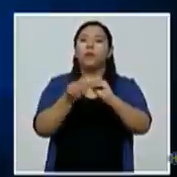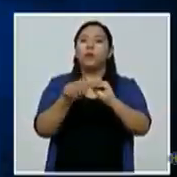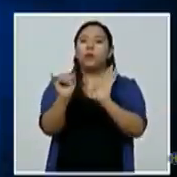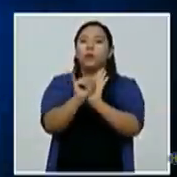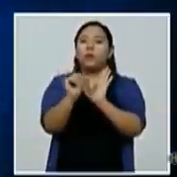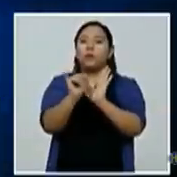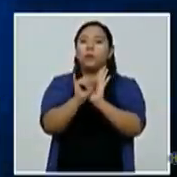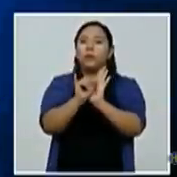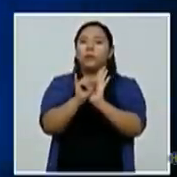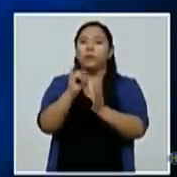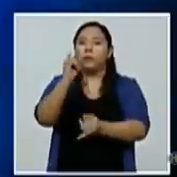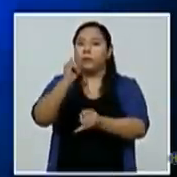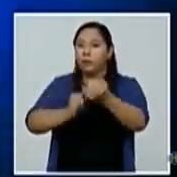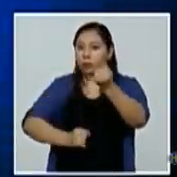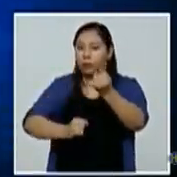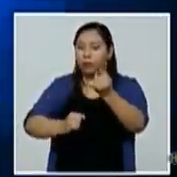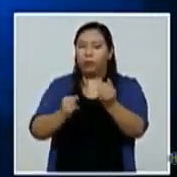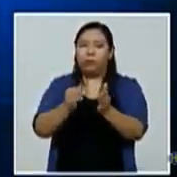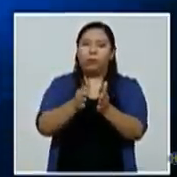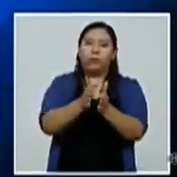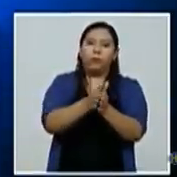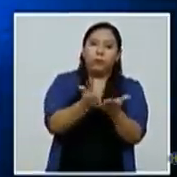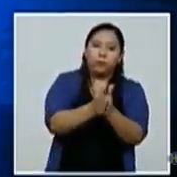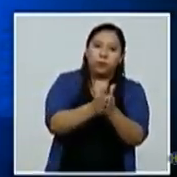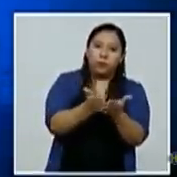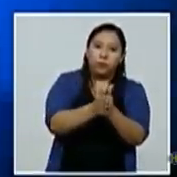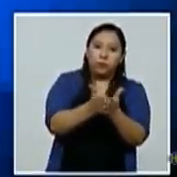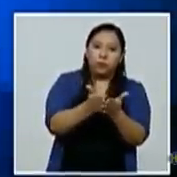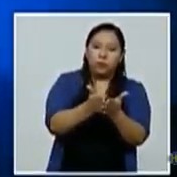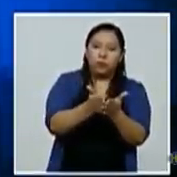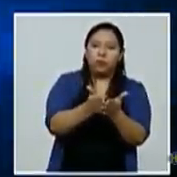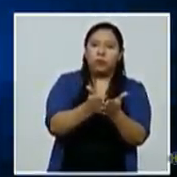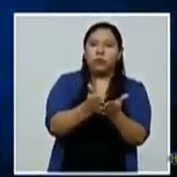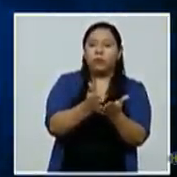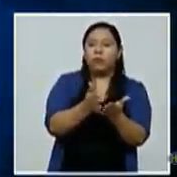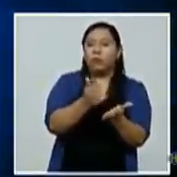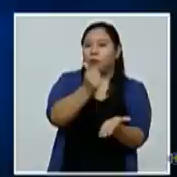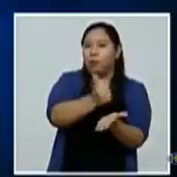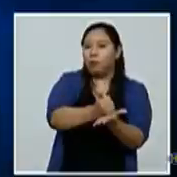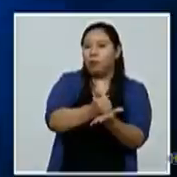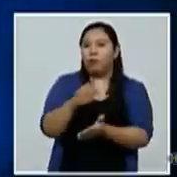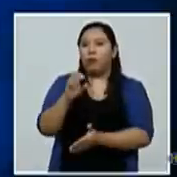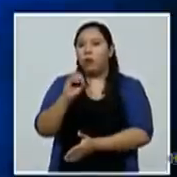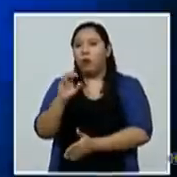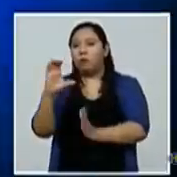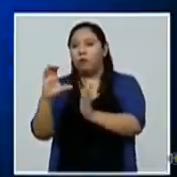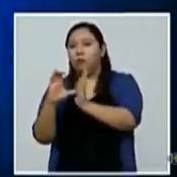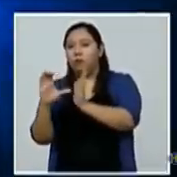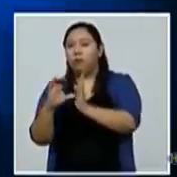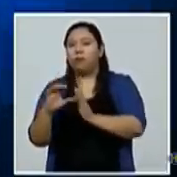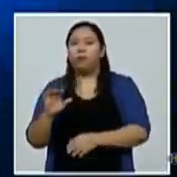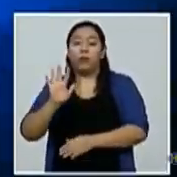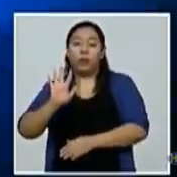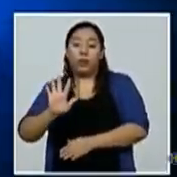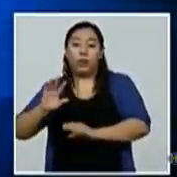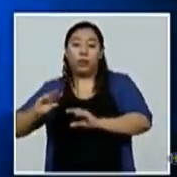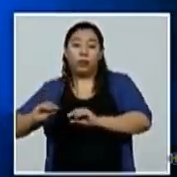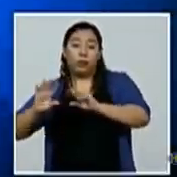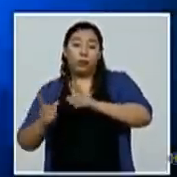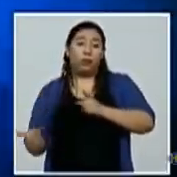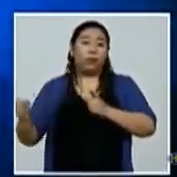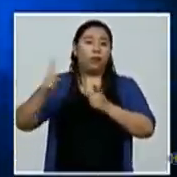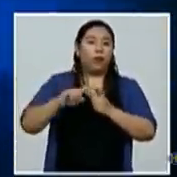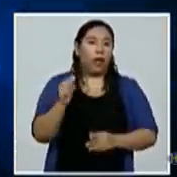dígito de su cédula de identidad, pasaporte o carnet de residentes, en un horario de 5 de la mañana a 10 de la noche,